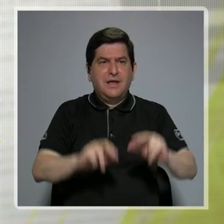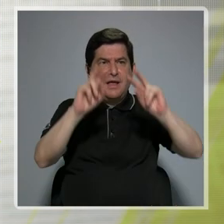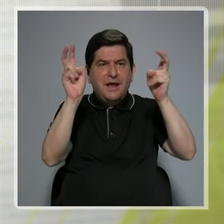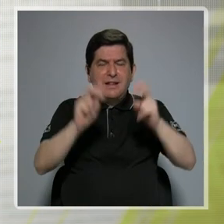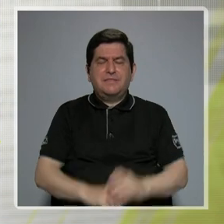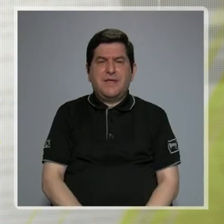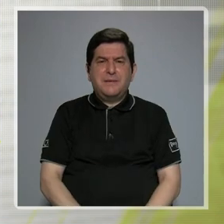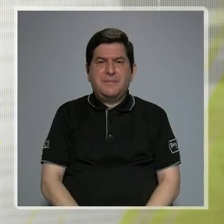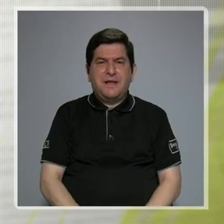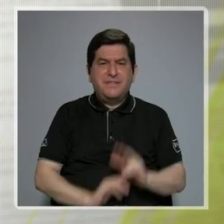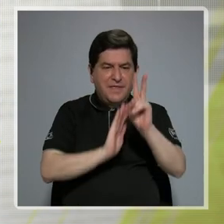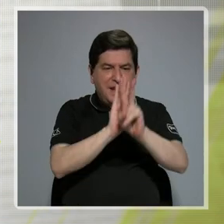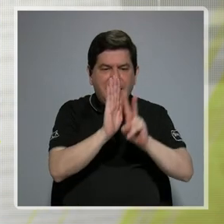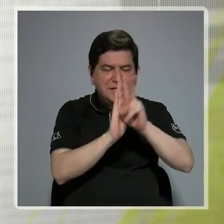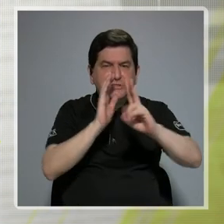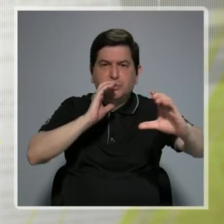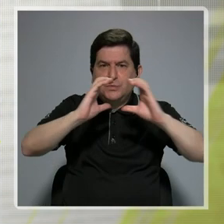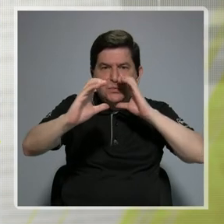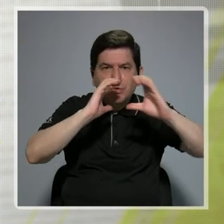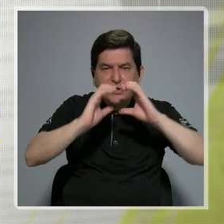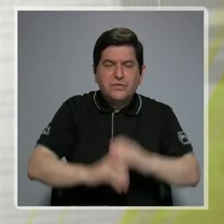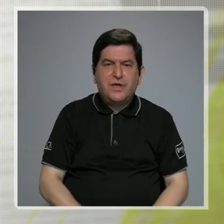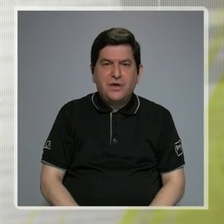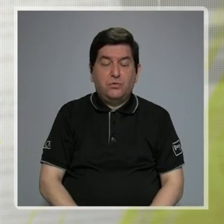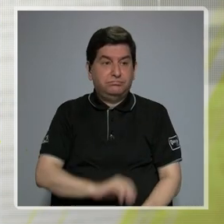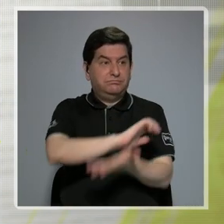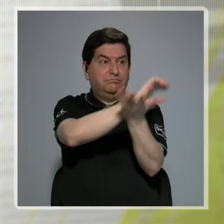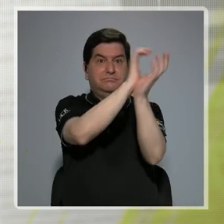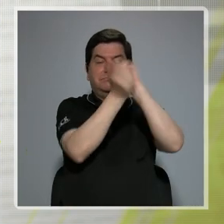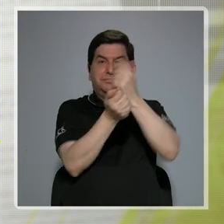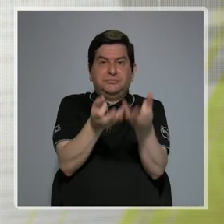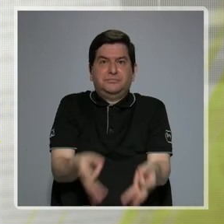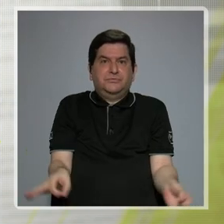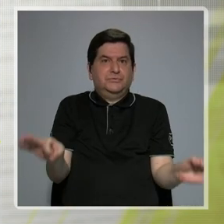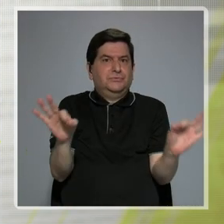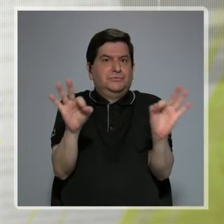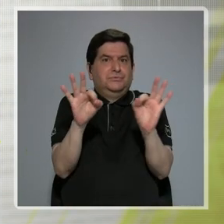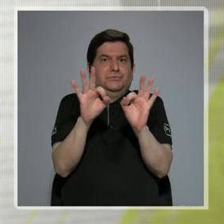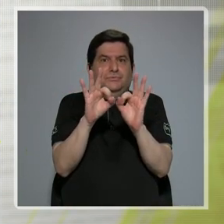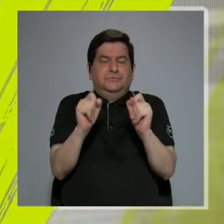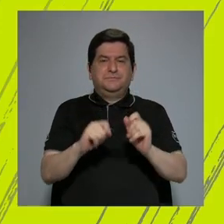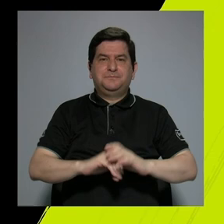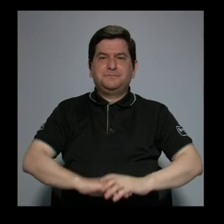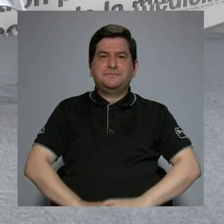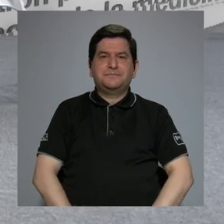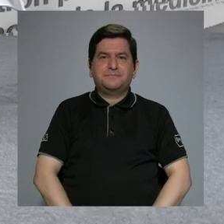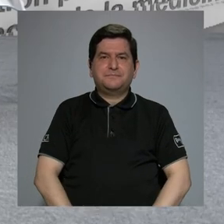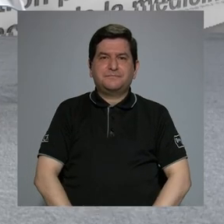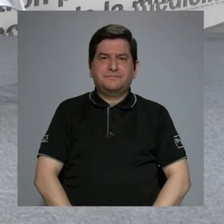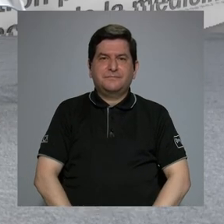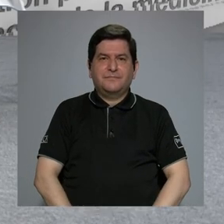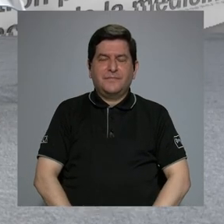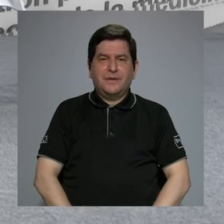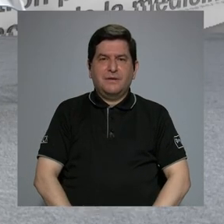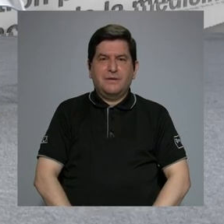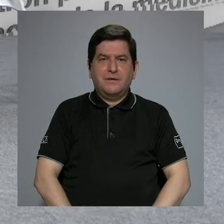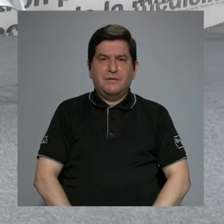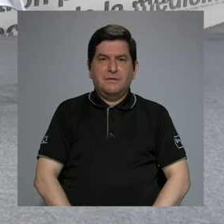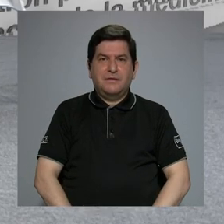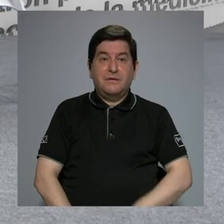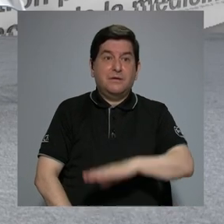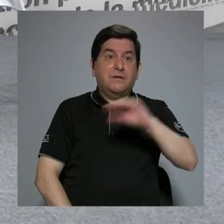de las videocomunicaciones nos implicó un cambio importante. Y ni qué decir de